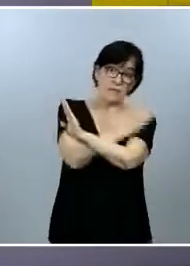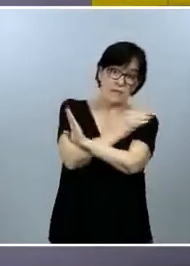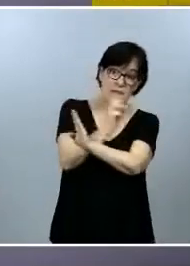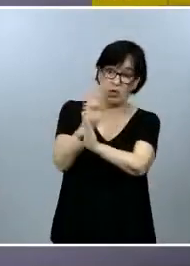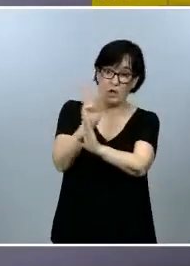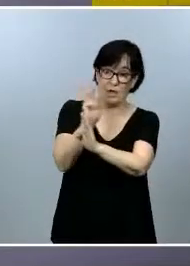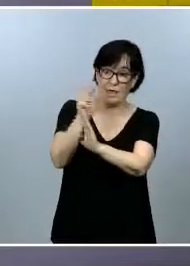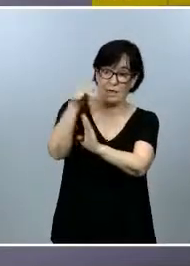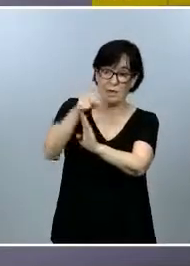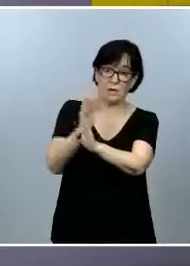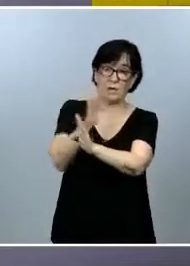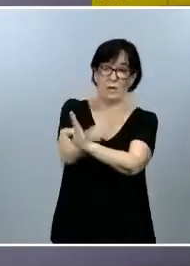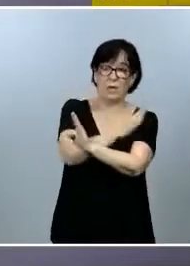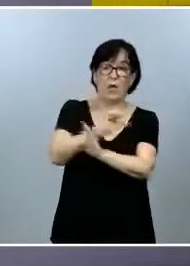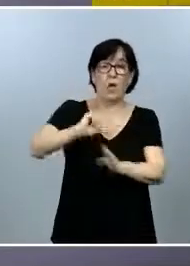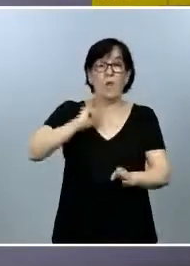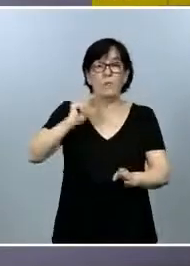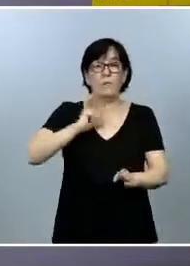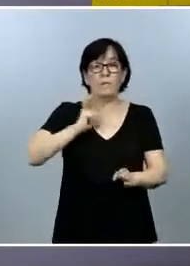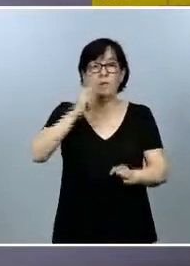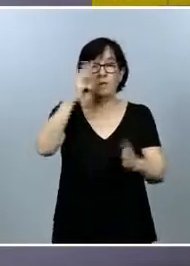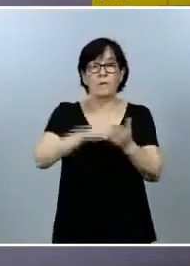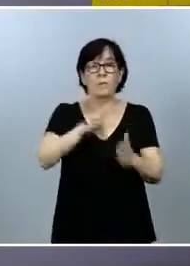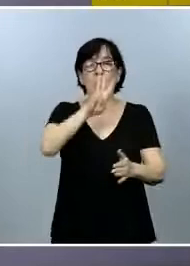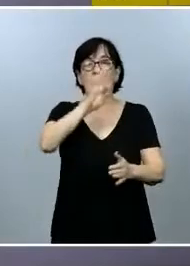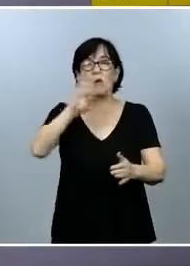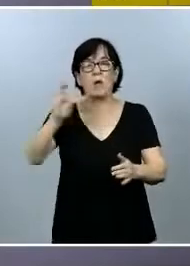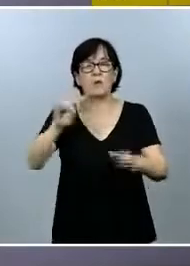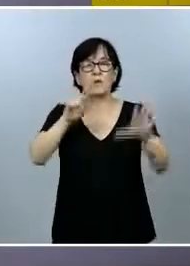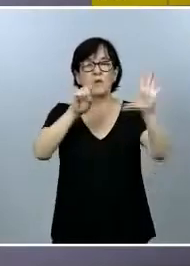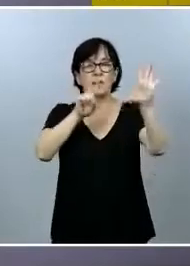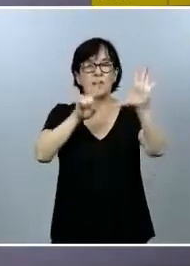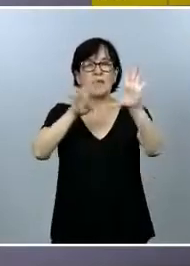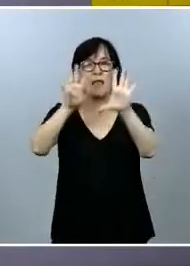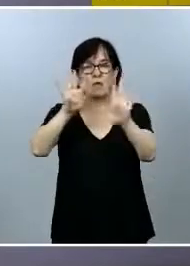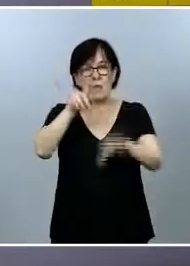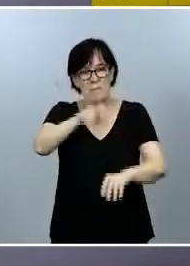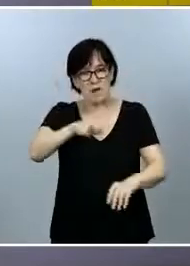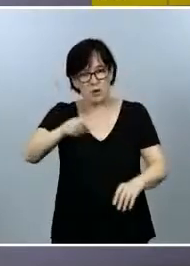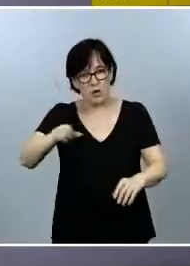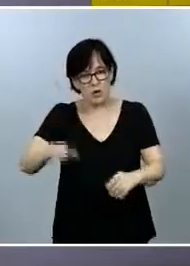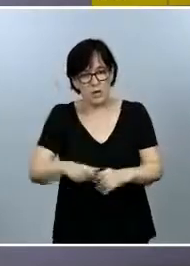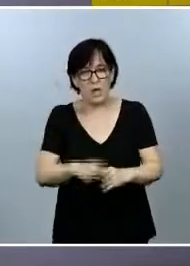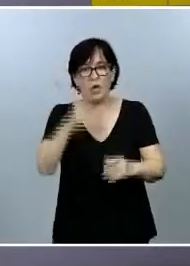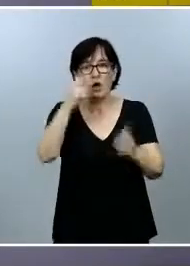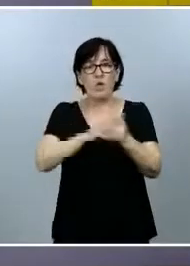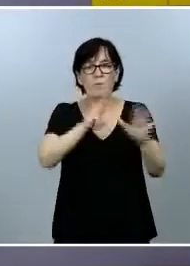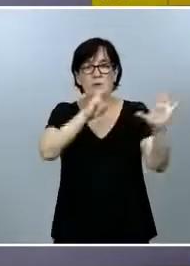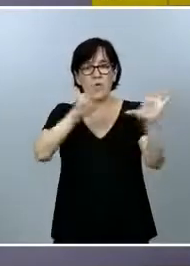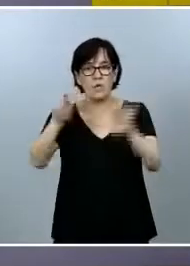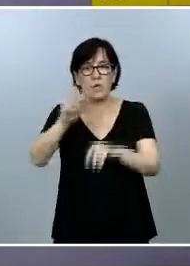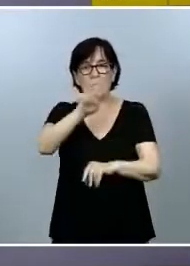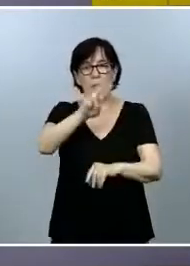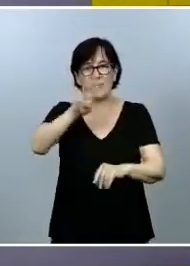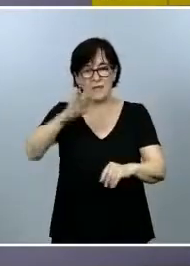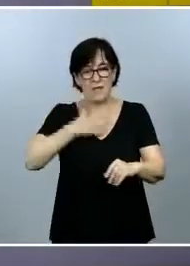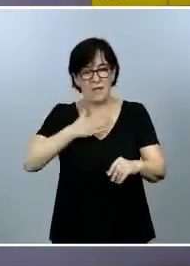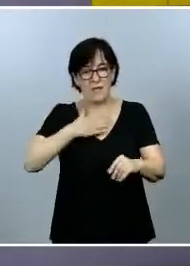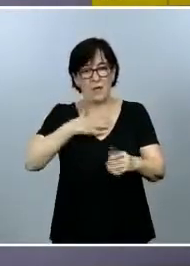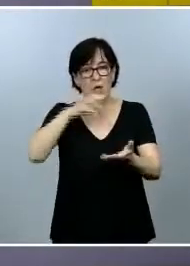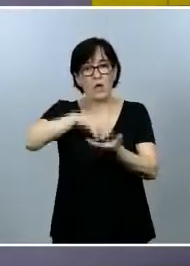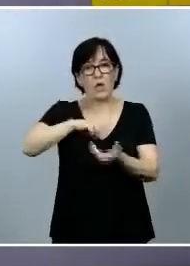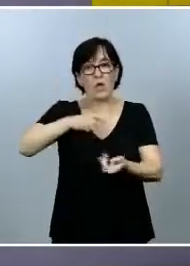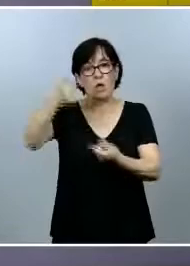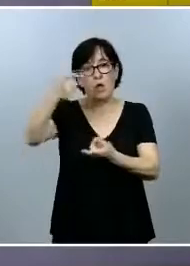hospitalizados 3.469 personas. 2.823 de ellas en hospitalización